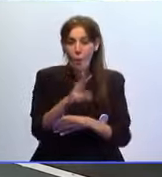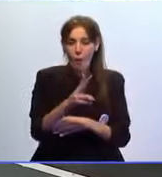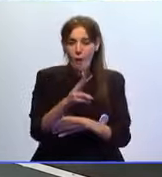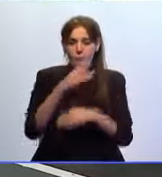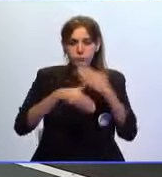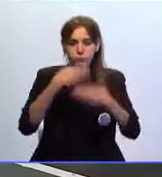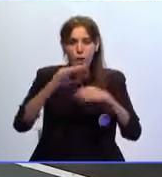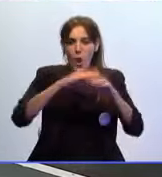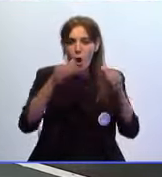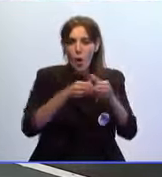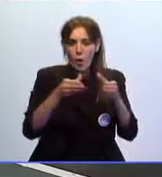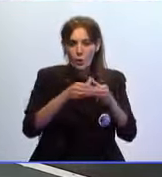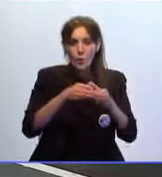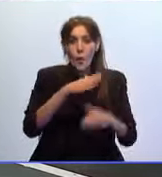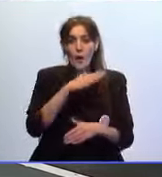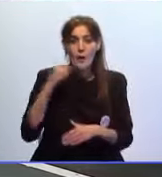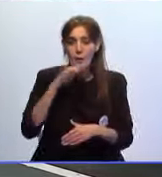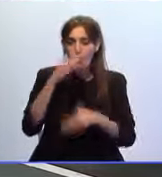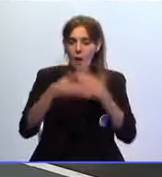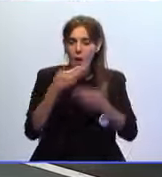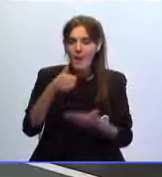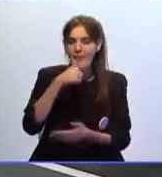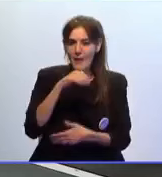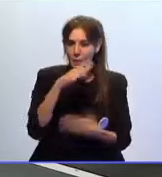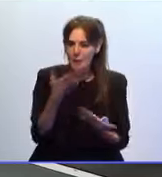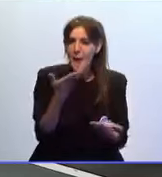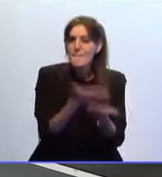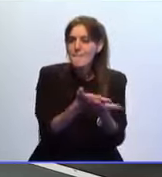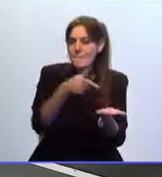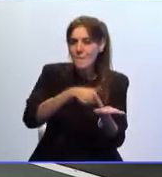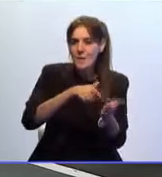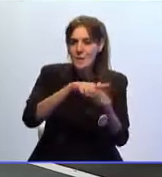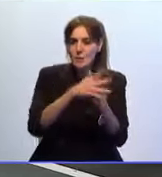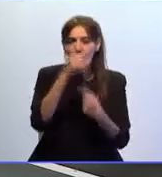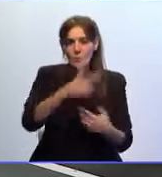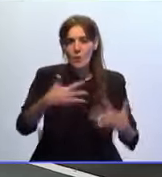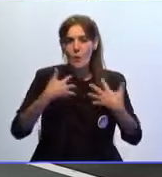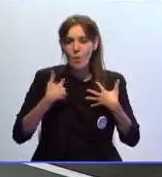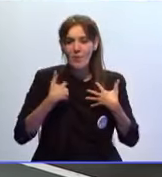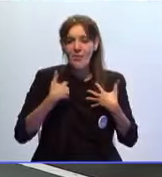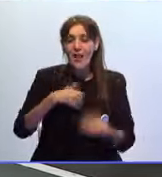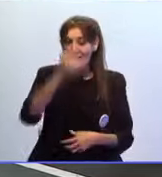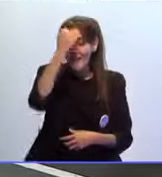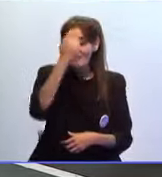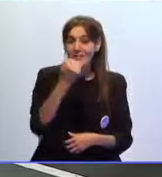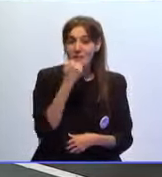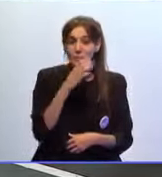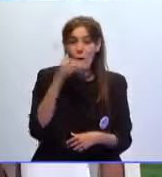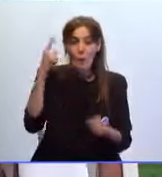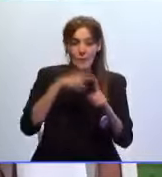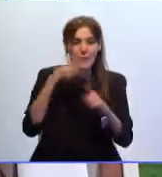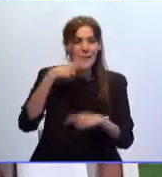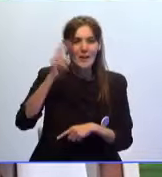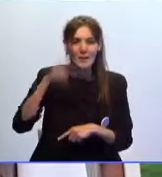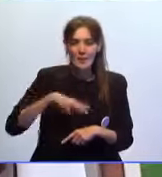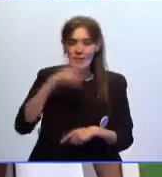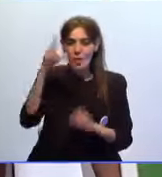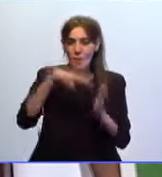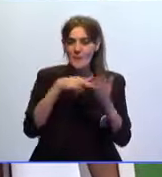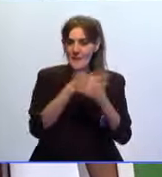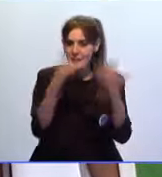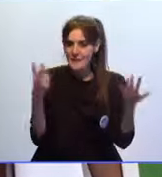al frente del grupo de regulares de Ceuta, apelando a su condición de víctima del terrorismo reconocida en 2017.